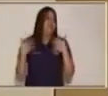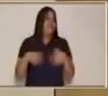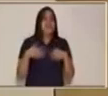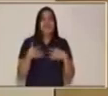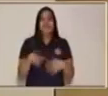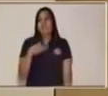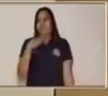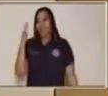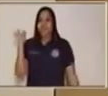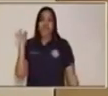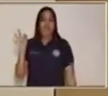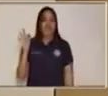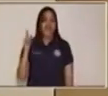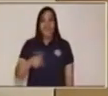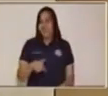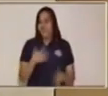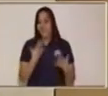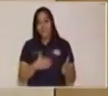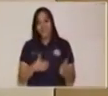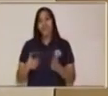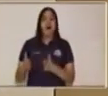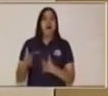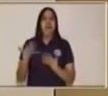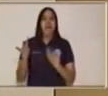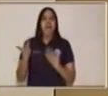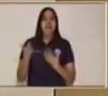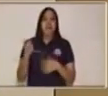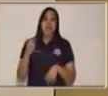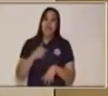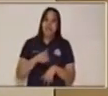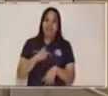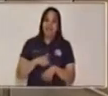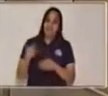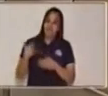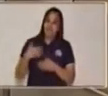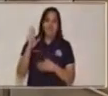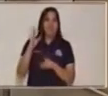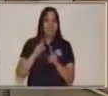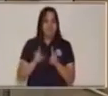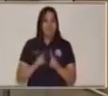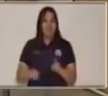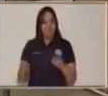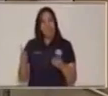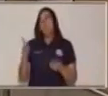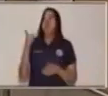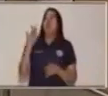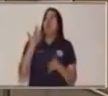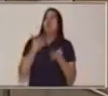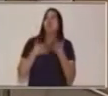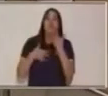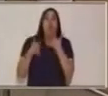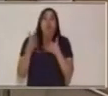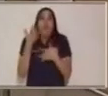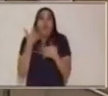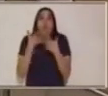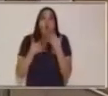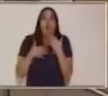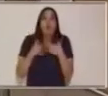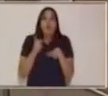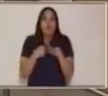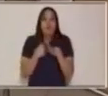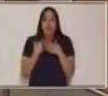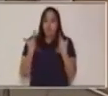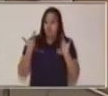cosas ricas que pueden preparar para cierta época del año. Los colores. Cuando nos vestimos